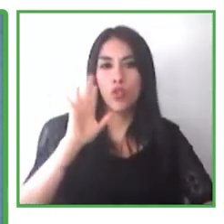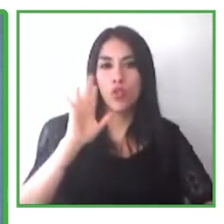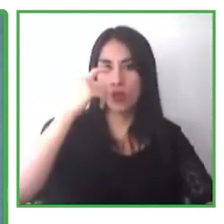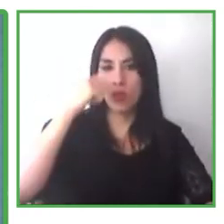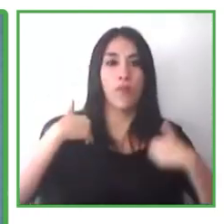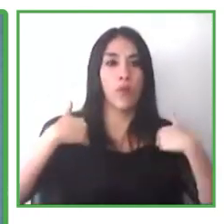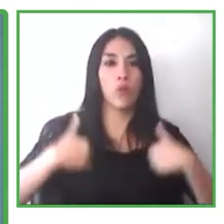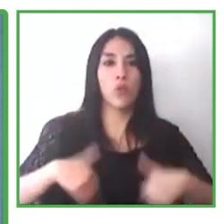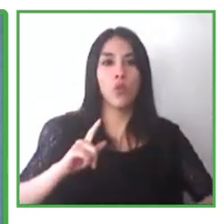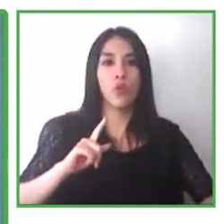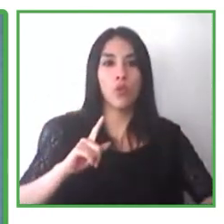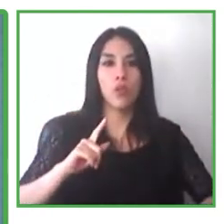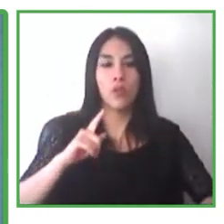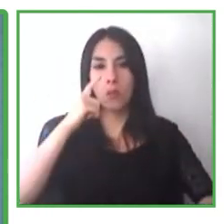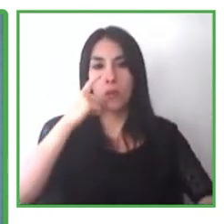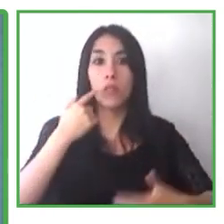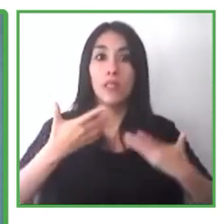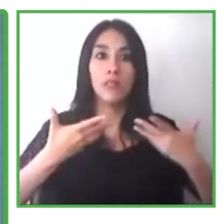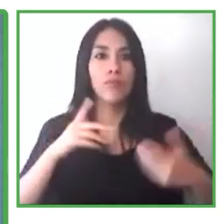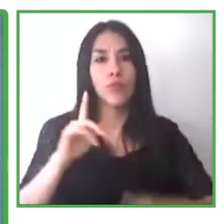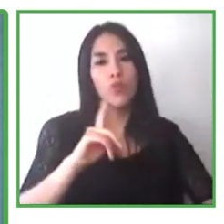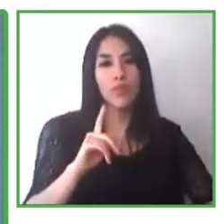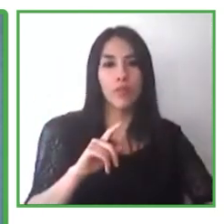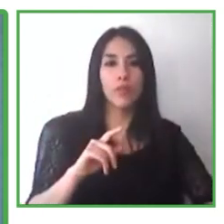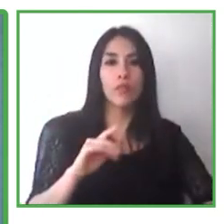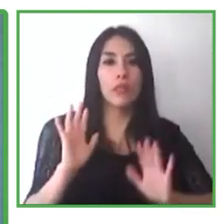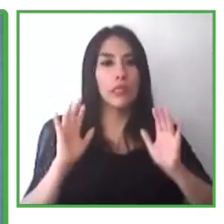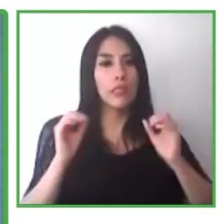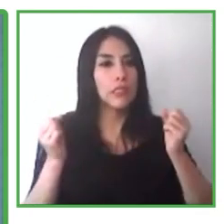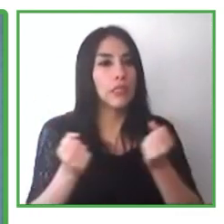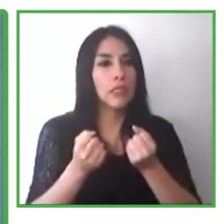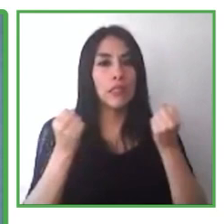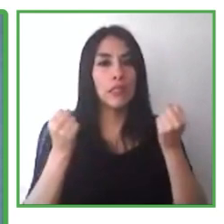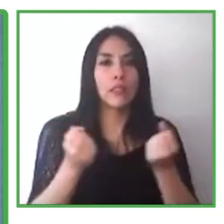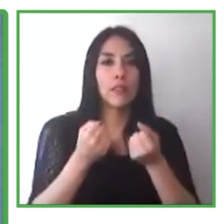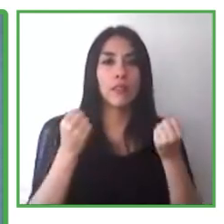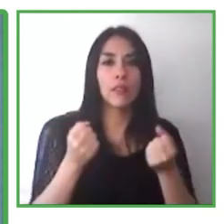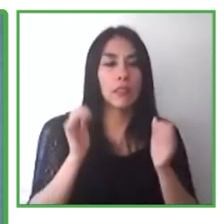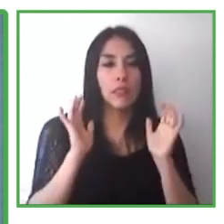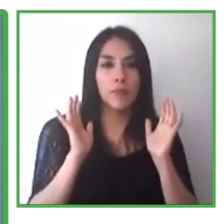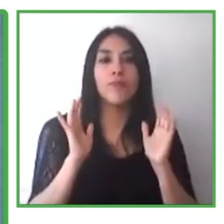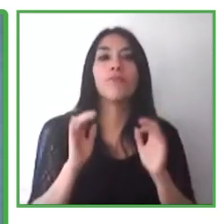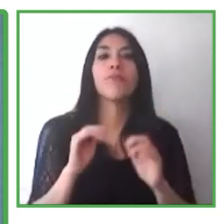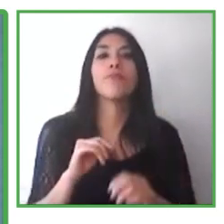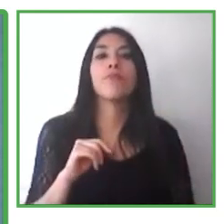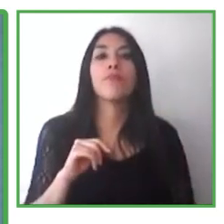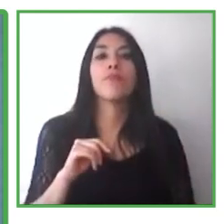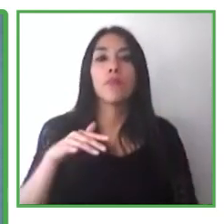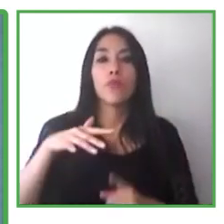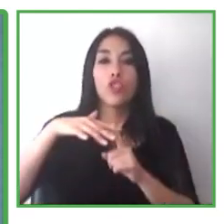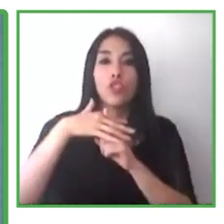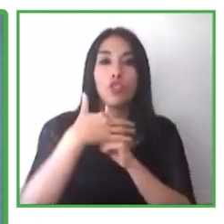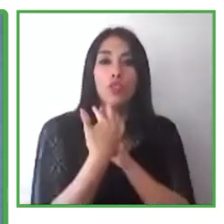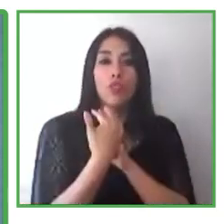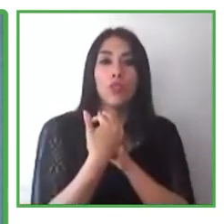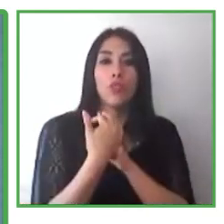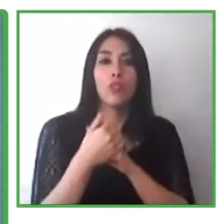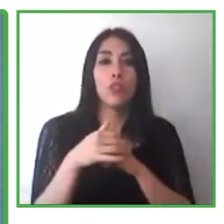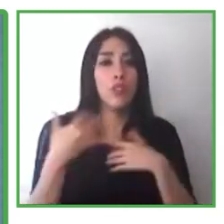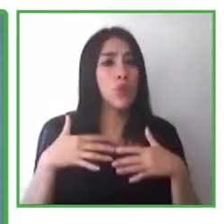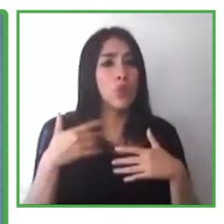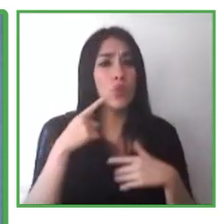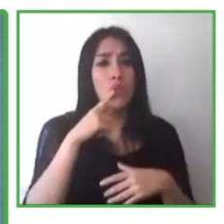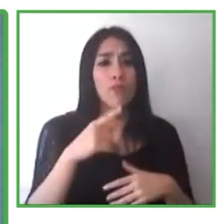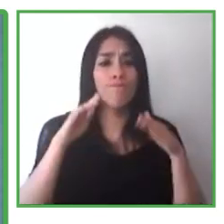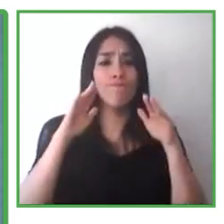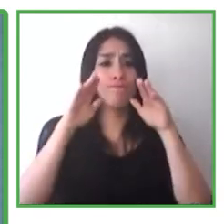honestos respecto a la situación. Entonces, no se venden